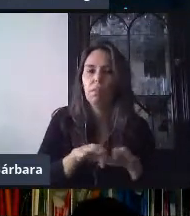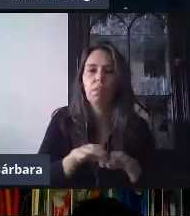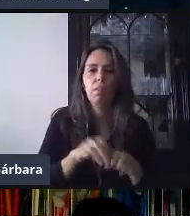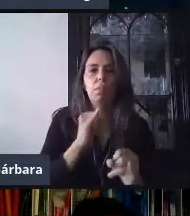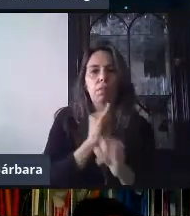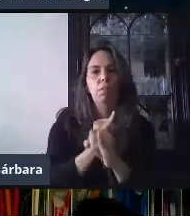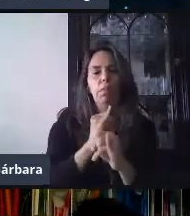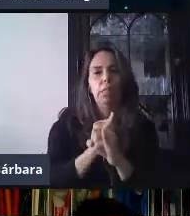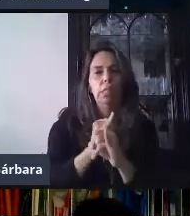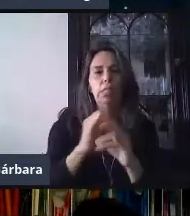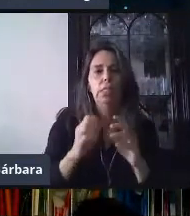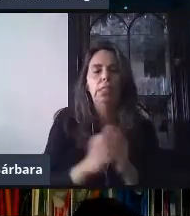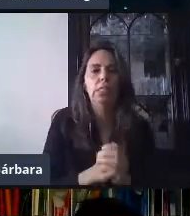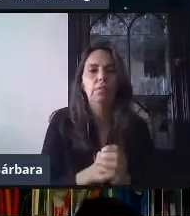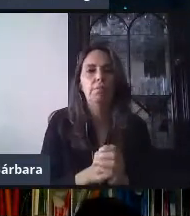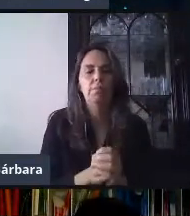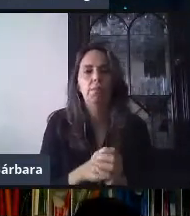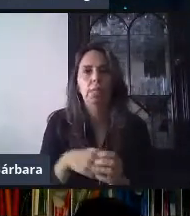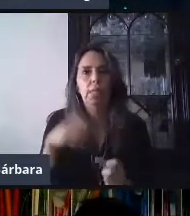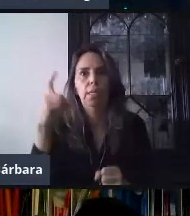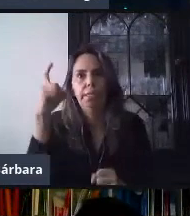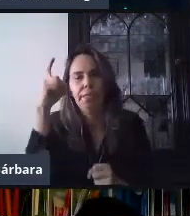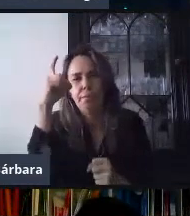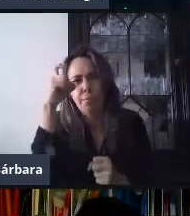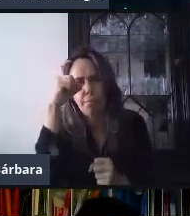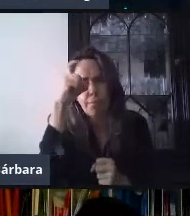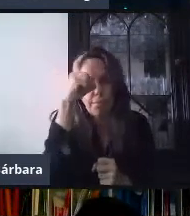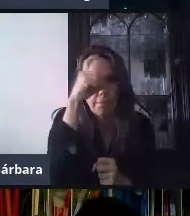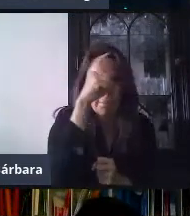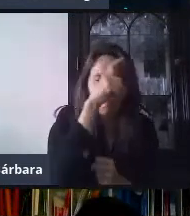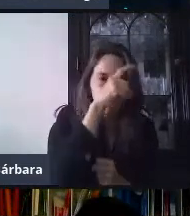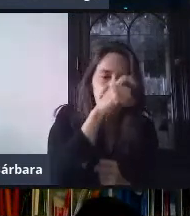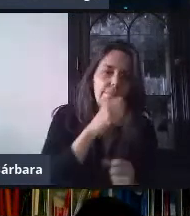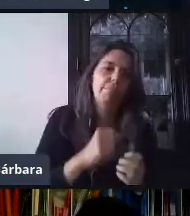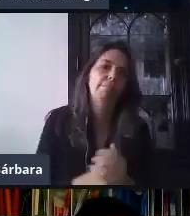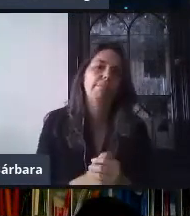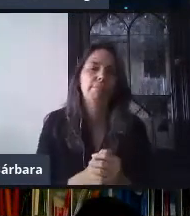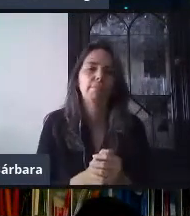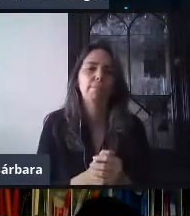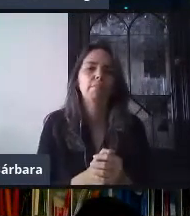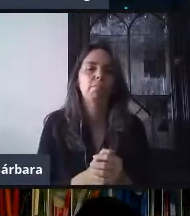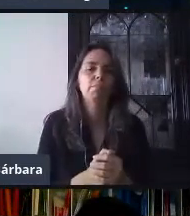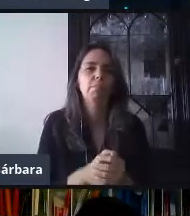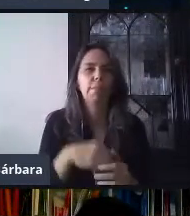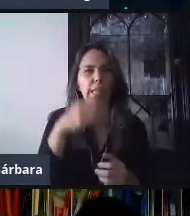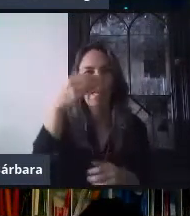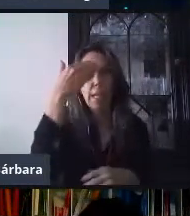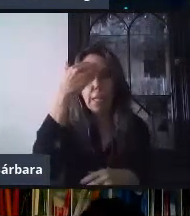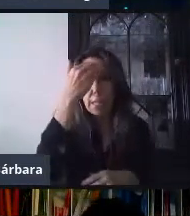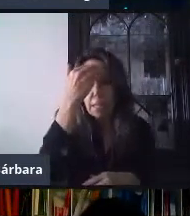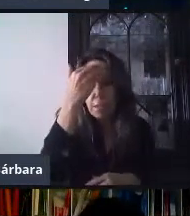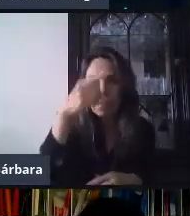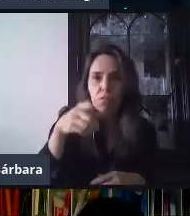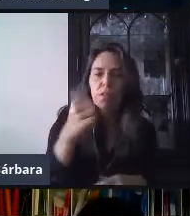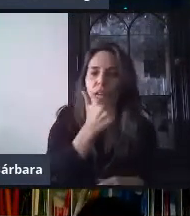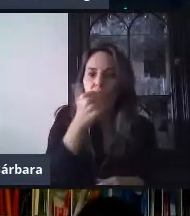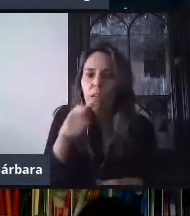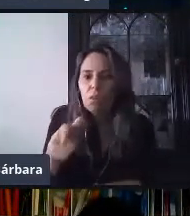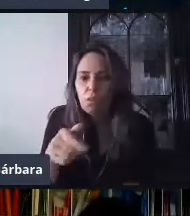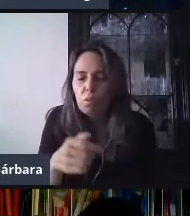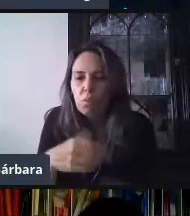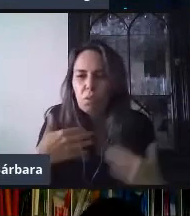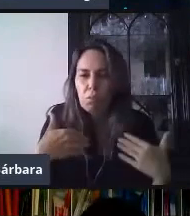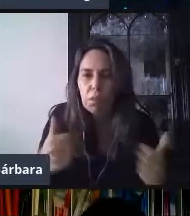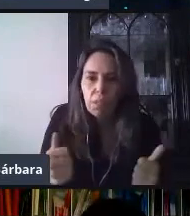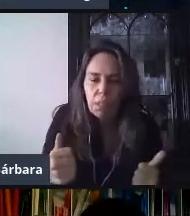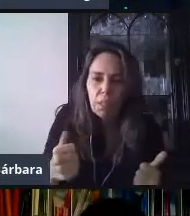nuestros alumnos, pues, siempre es complicado conocer si realmente nuestros alumnos están entendiendo los temas que